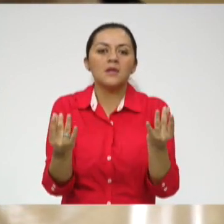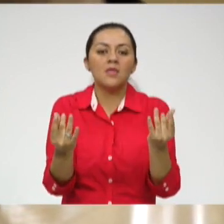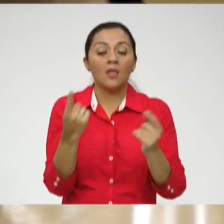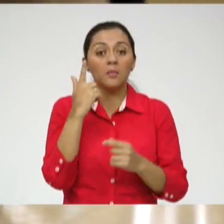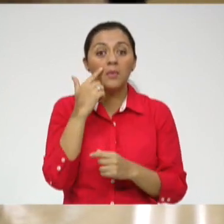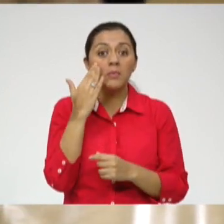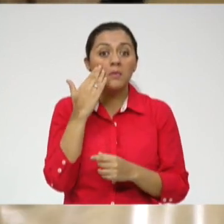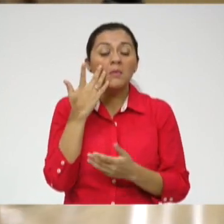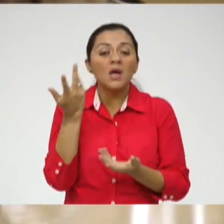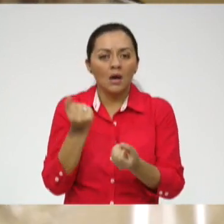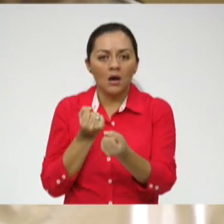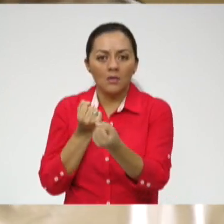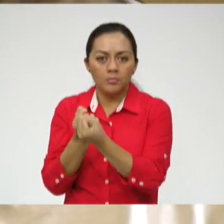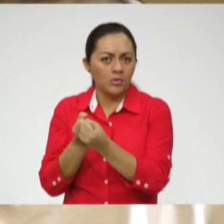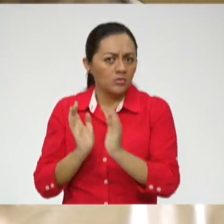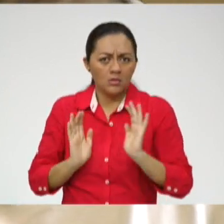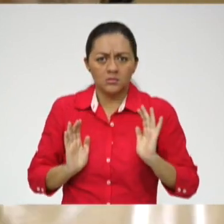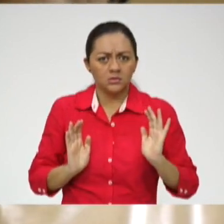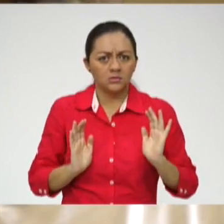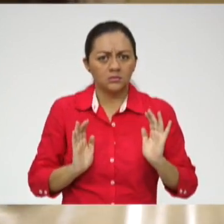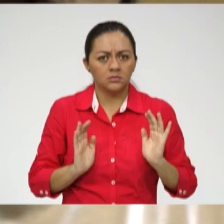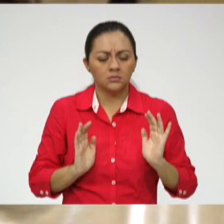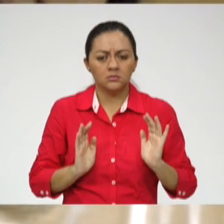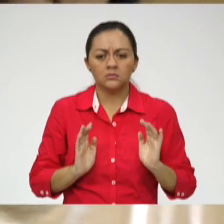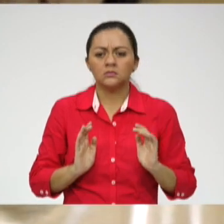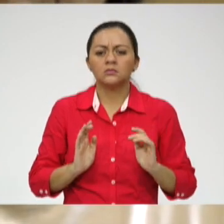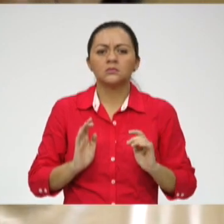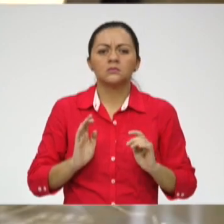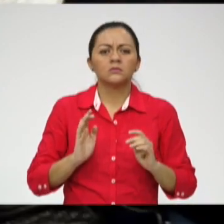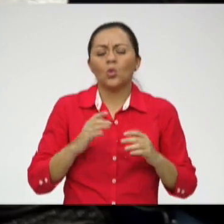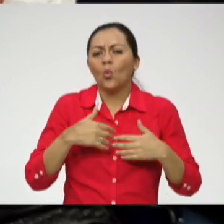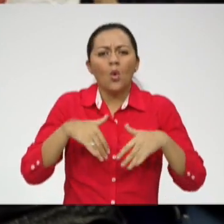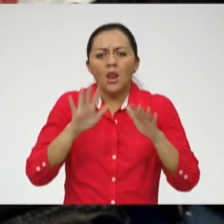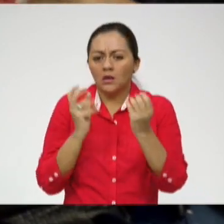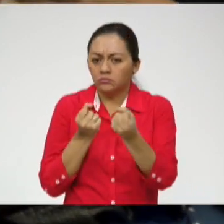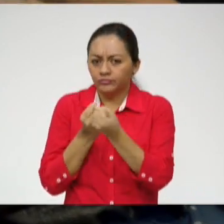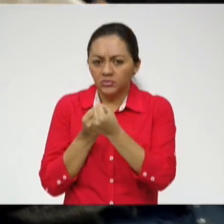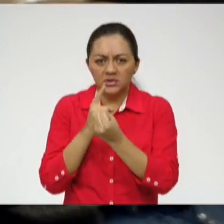tenemos que hacer es apoyarles de todas las maneras.